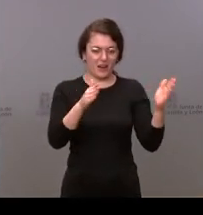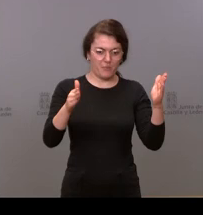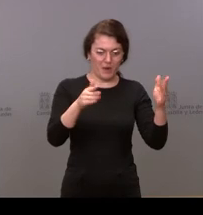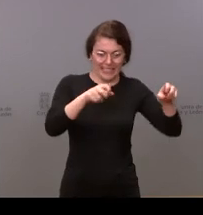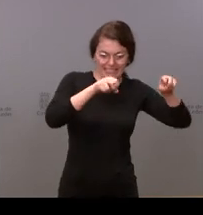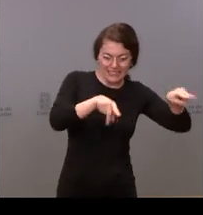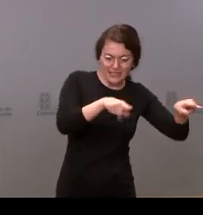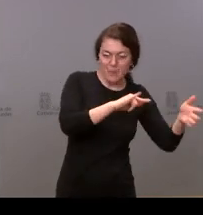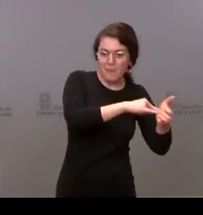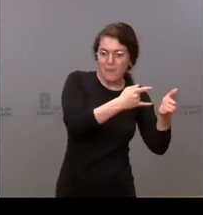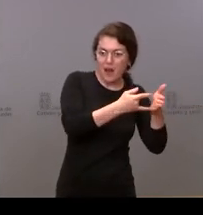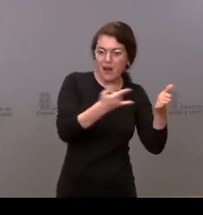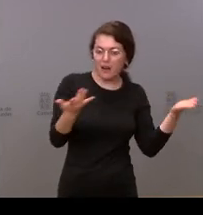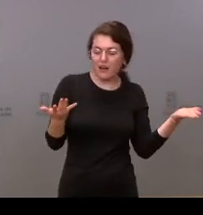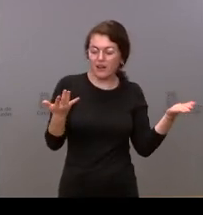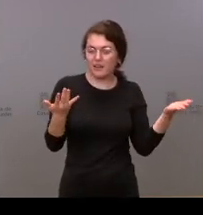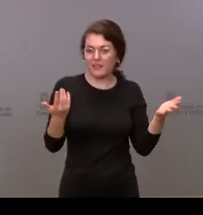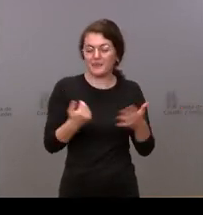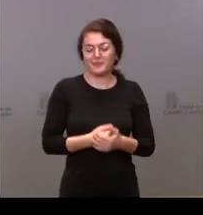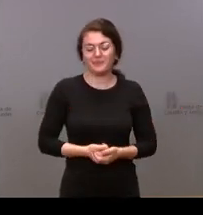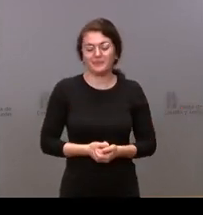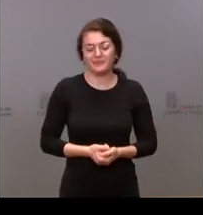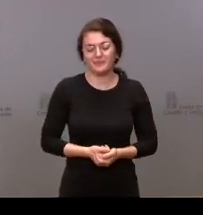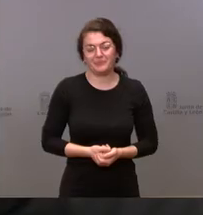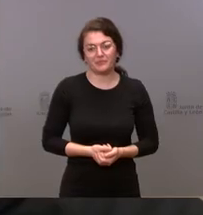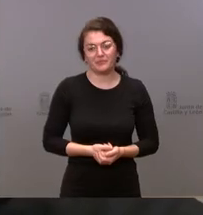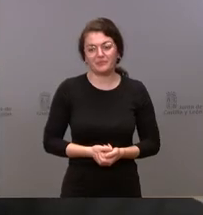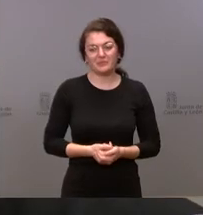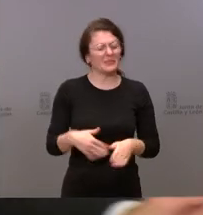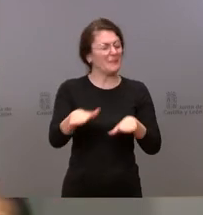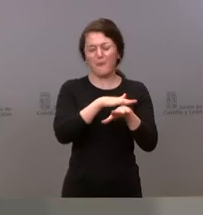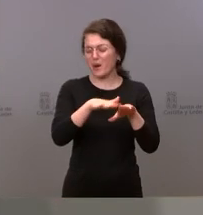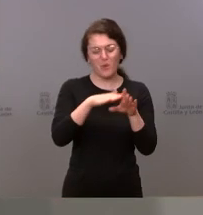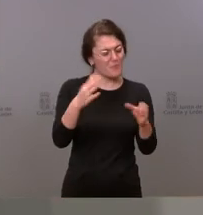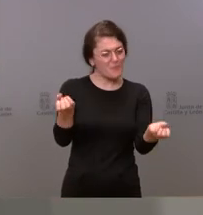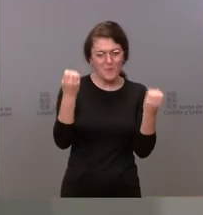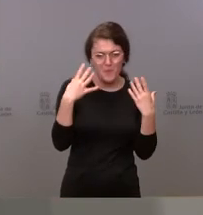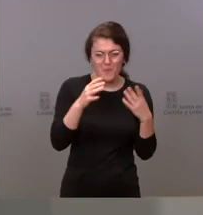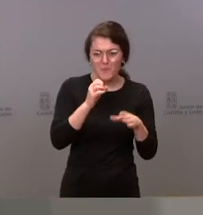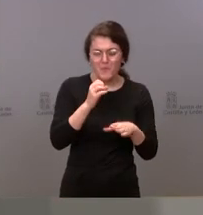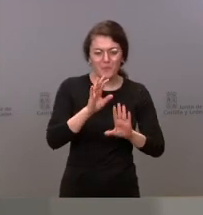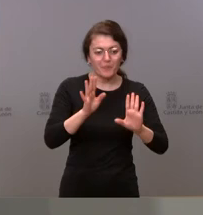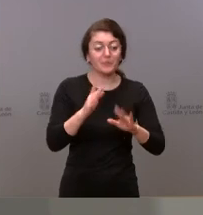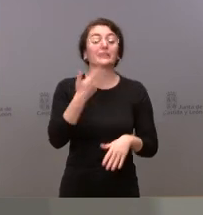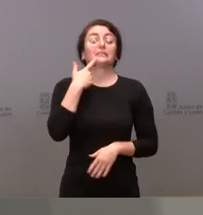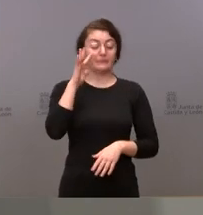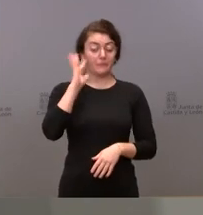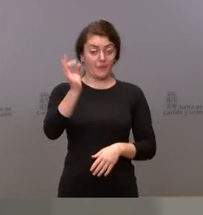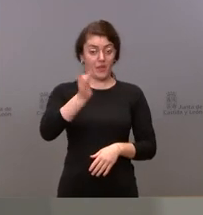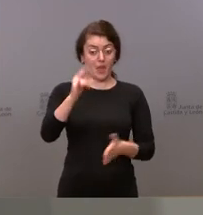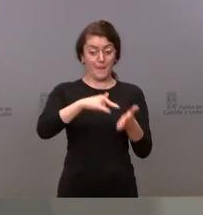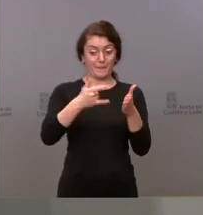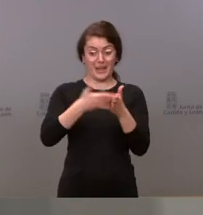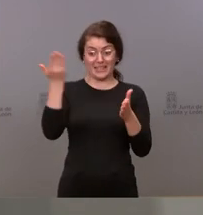aprobación hoy del nuevo plan de promoción industrial perdón es que no lo he entendido bien efectivamente el plan anterior termina en